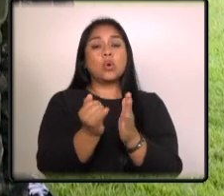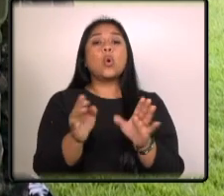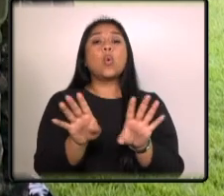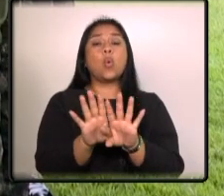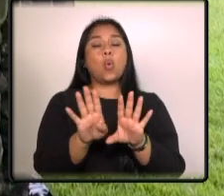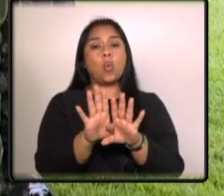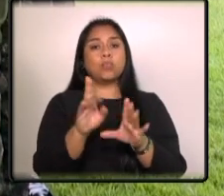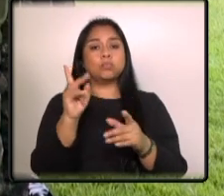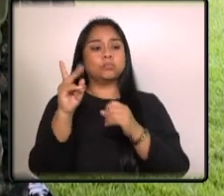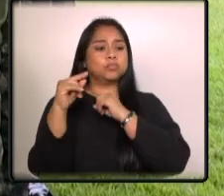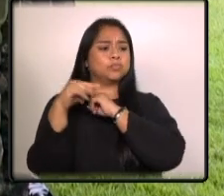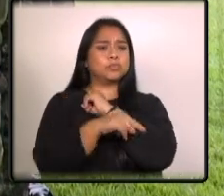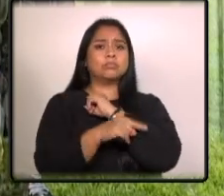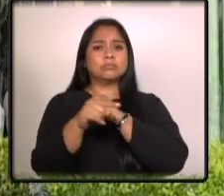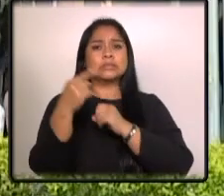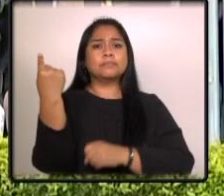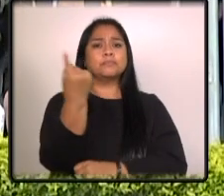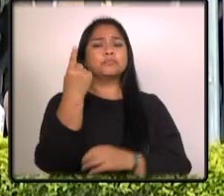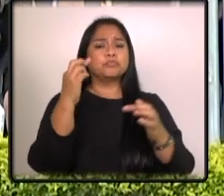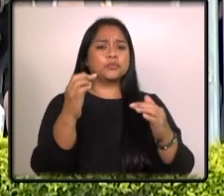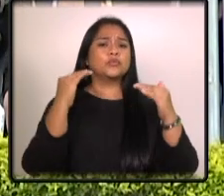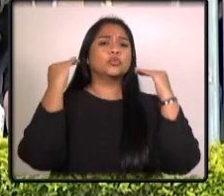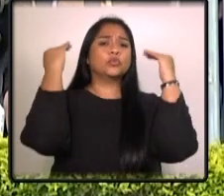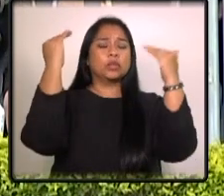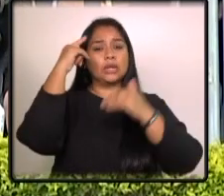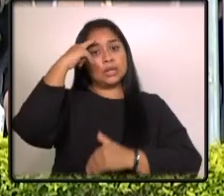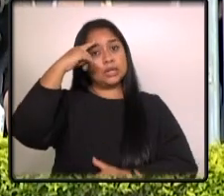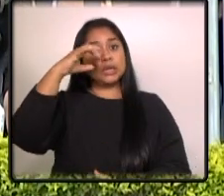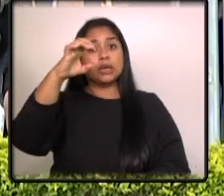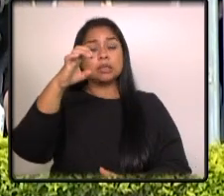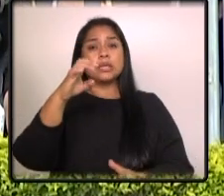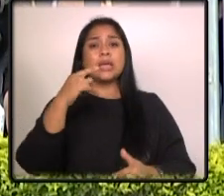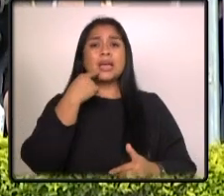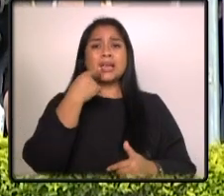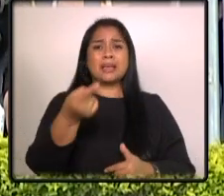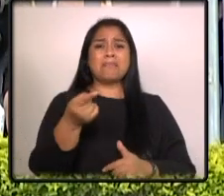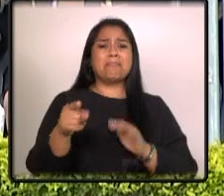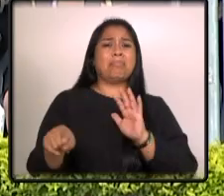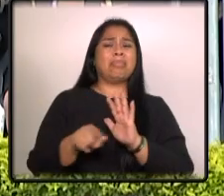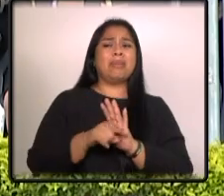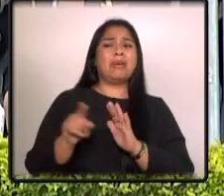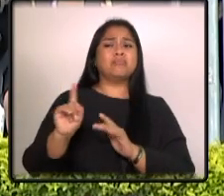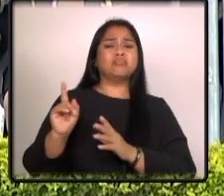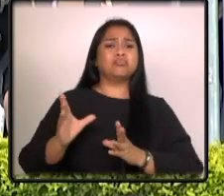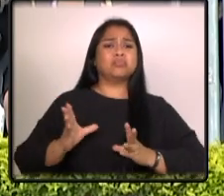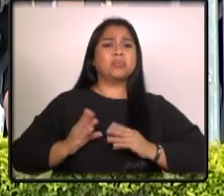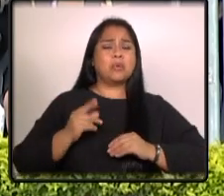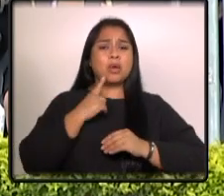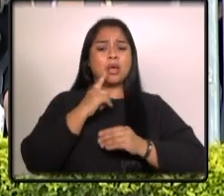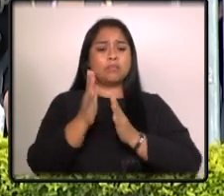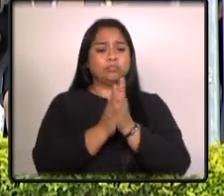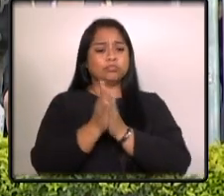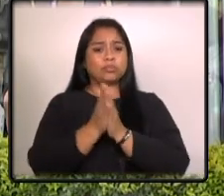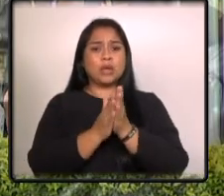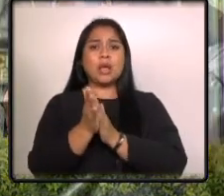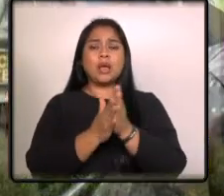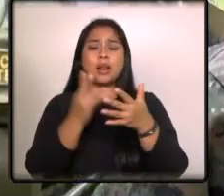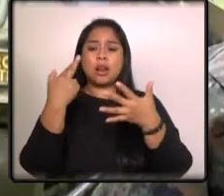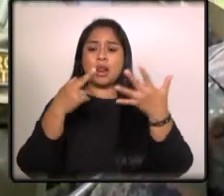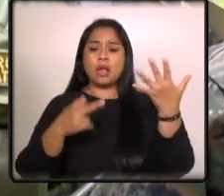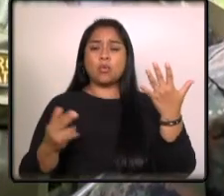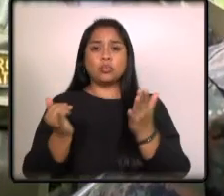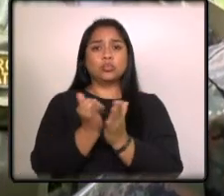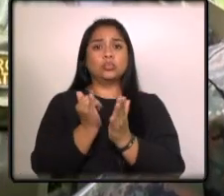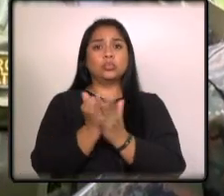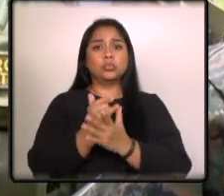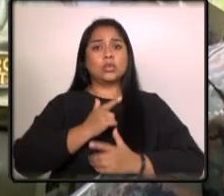fundamento profesional y ético, que le han negado el aprovechamiento de los recursos institucionales del